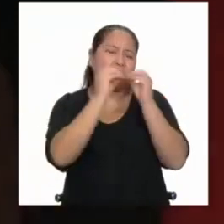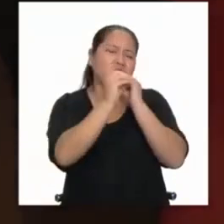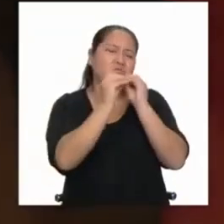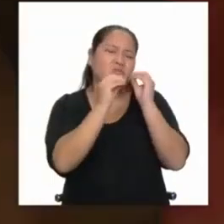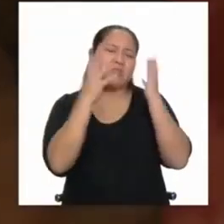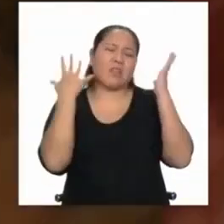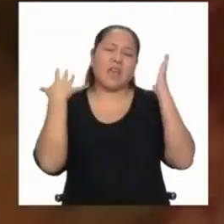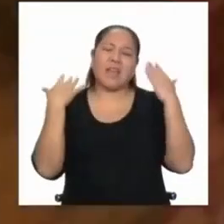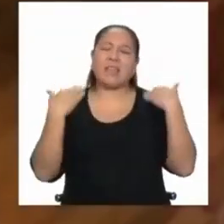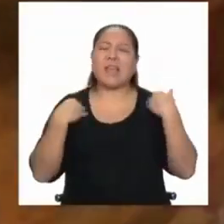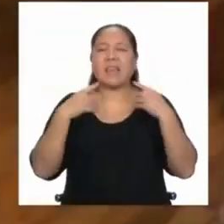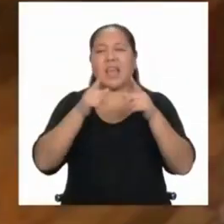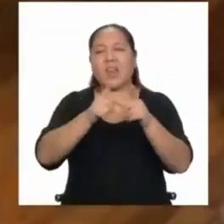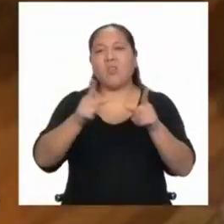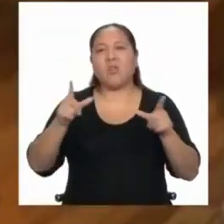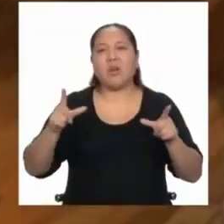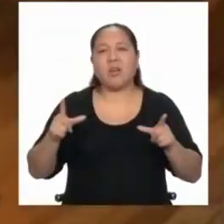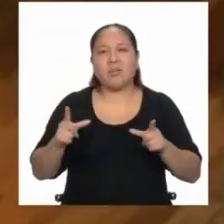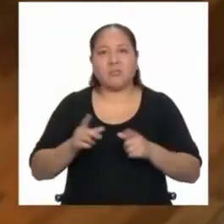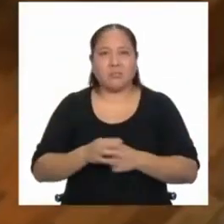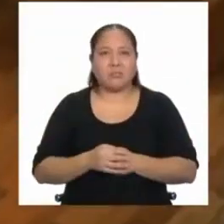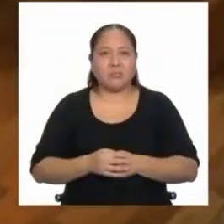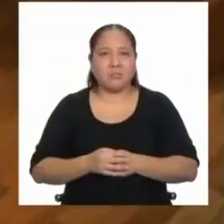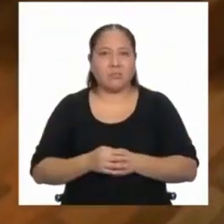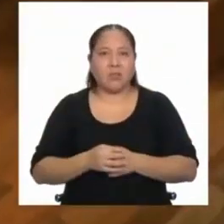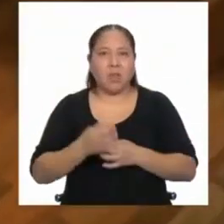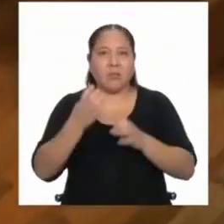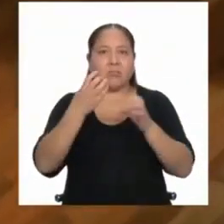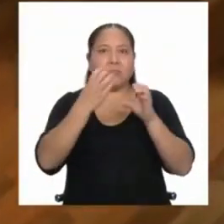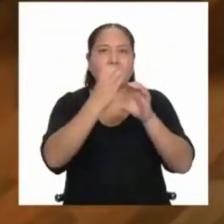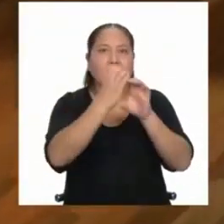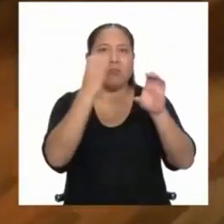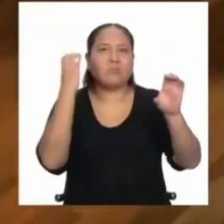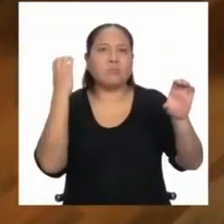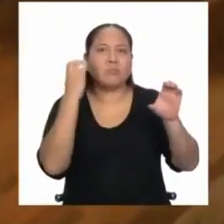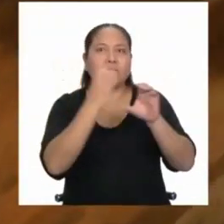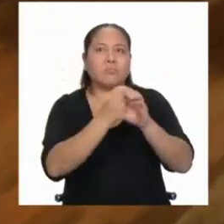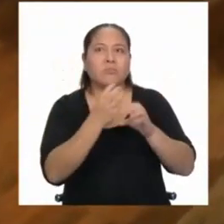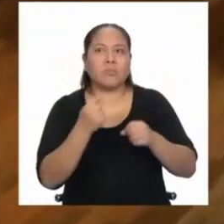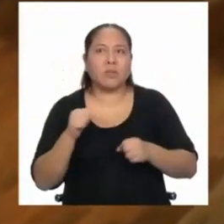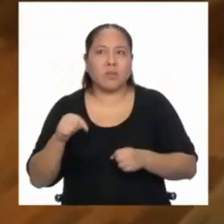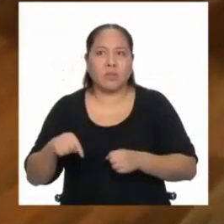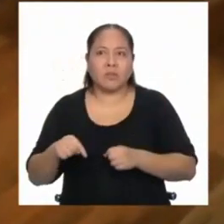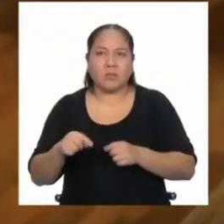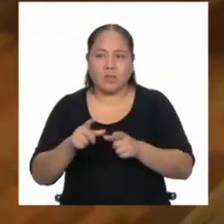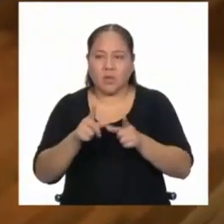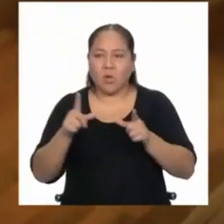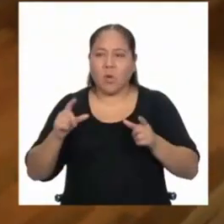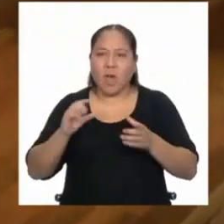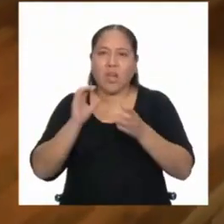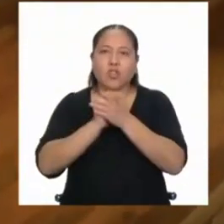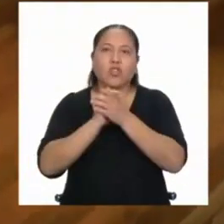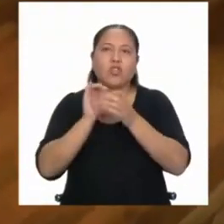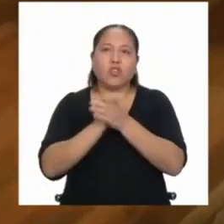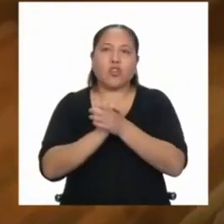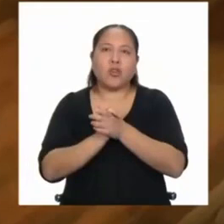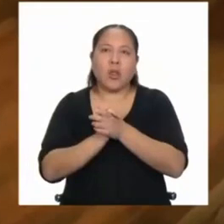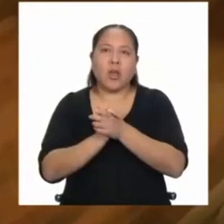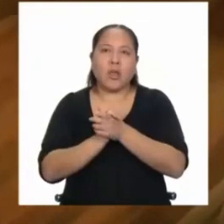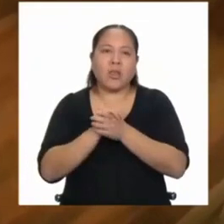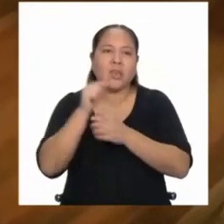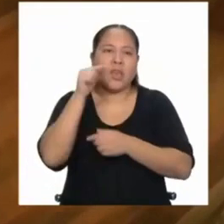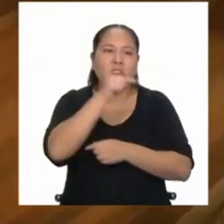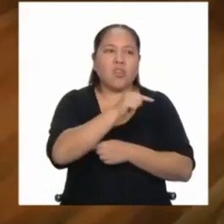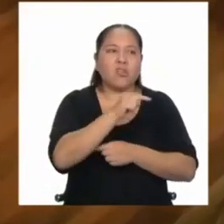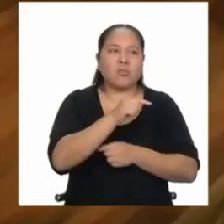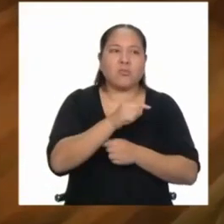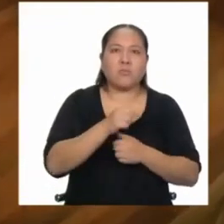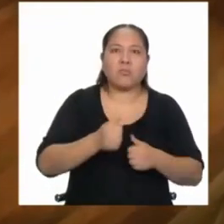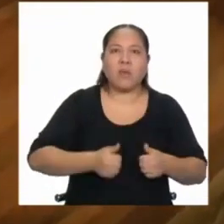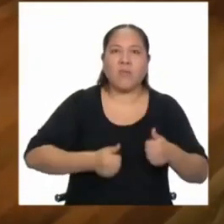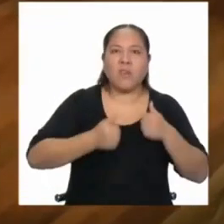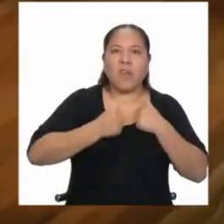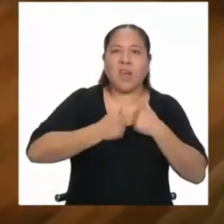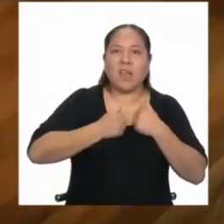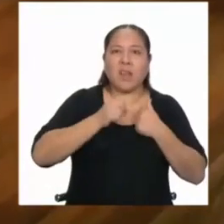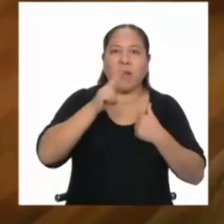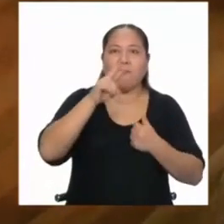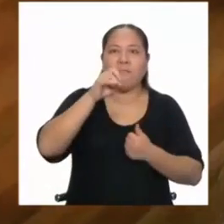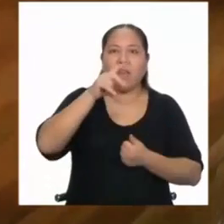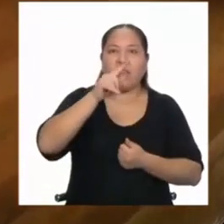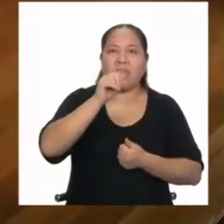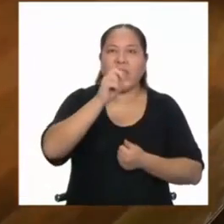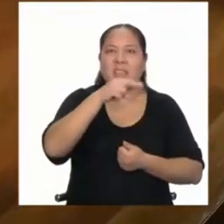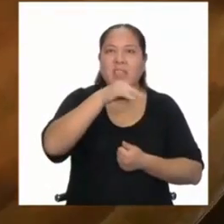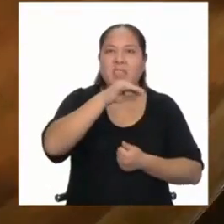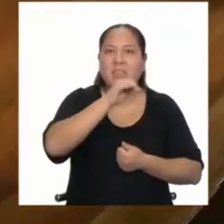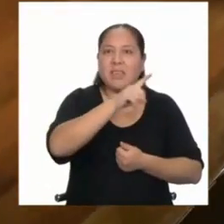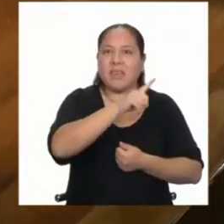espacio. Ahora, el transporte, porque estos chicos venían de ventanilla. Este espacio que yo tenía eran chorrillos. ¿Cómo los voy a transportar? ¿Cómo me